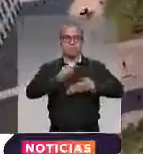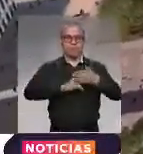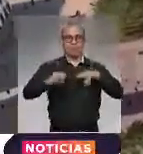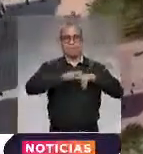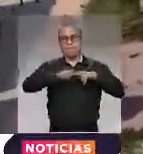el Metro de la Ciudad.